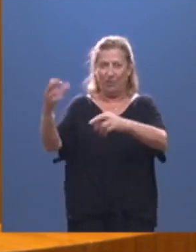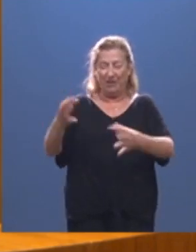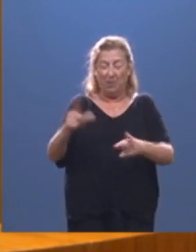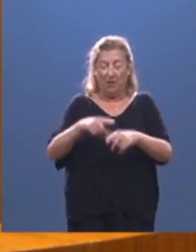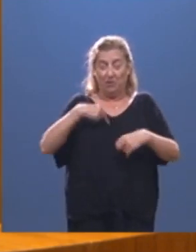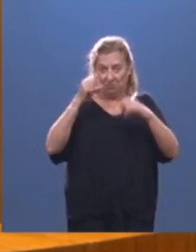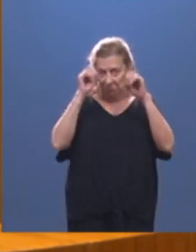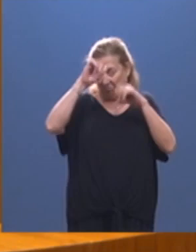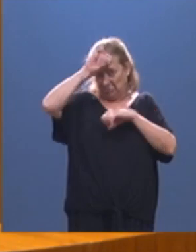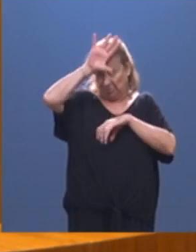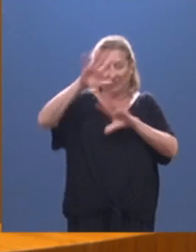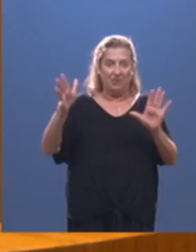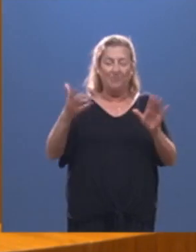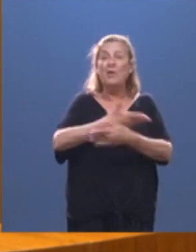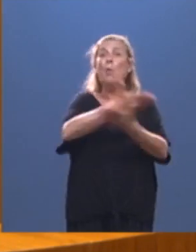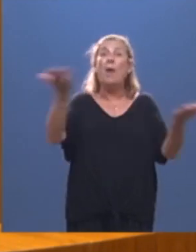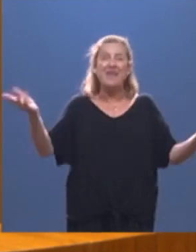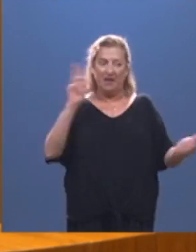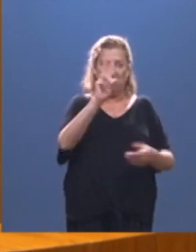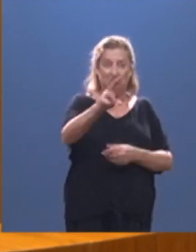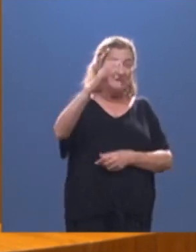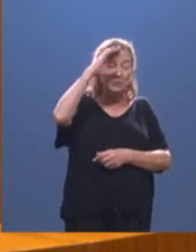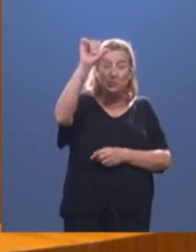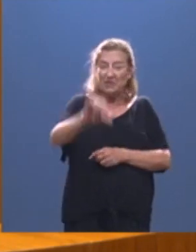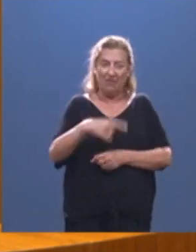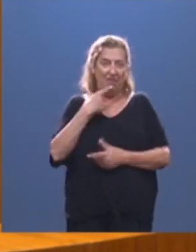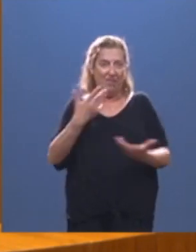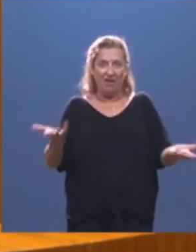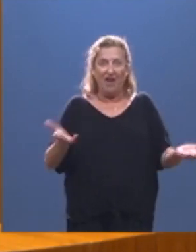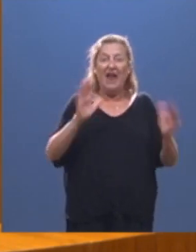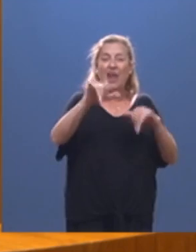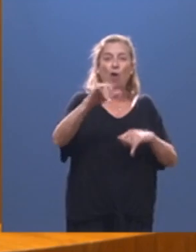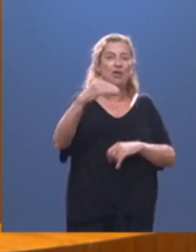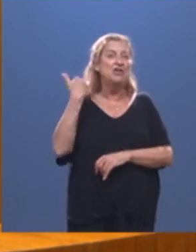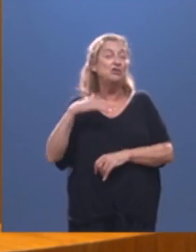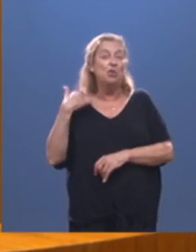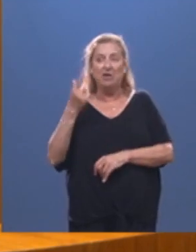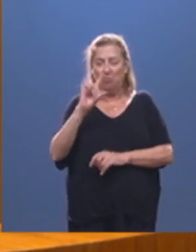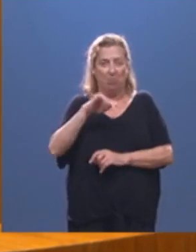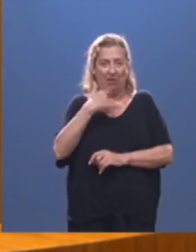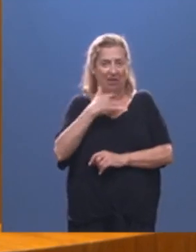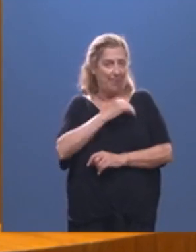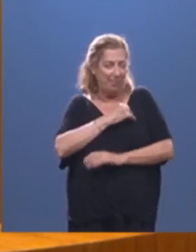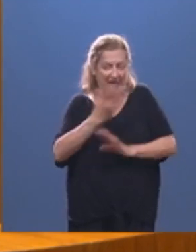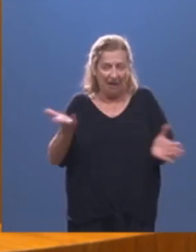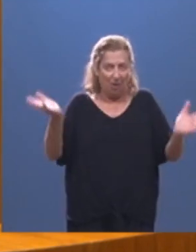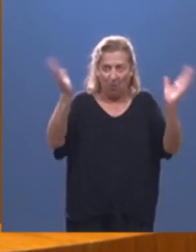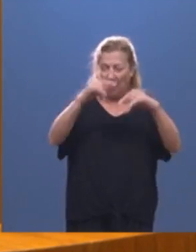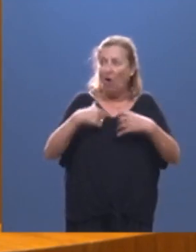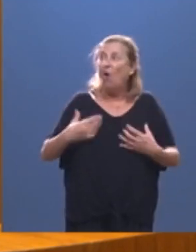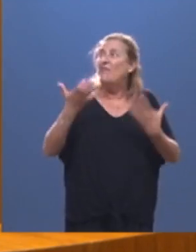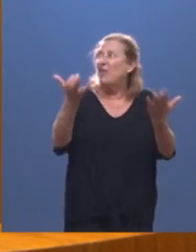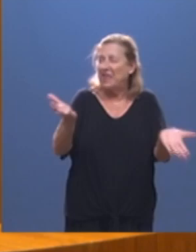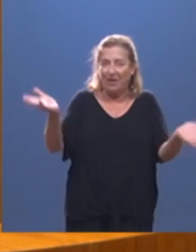sorprende. Cualquiera que les escuche dirán, León y Soria no merecen la pena, no tienen nada que ofrecer.